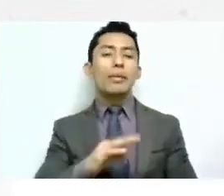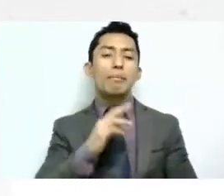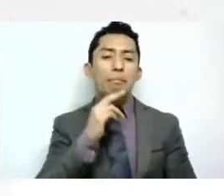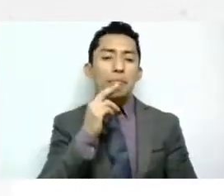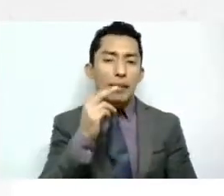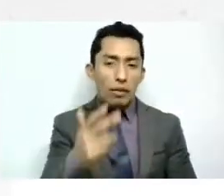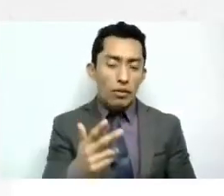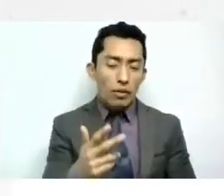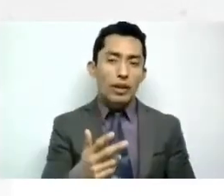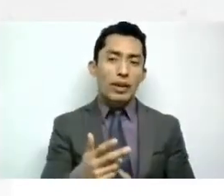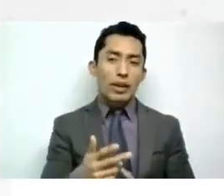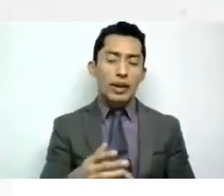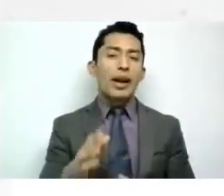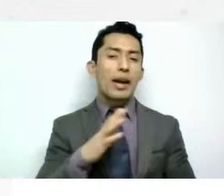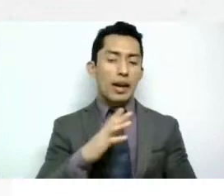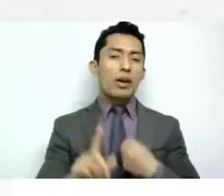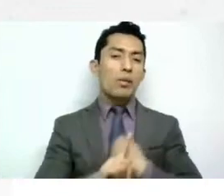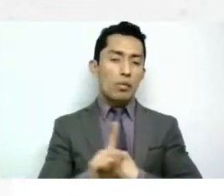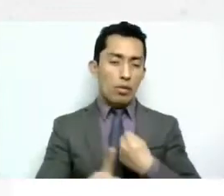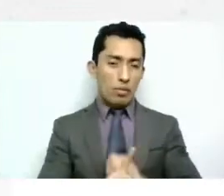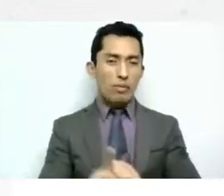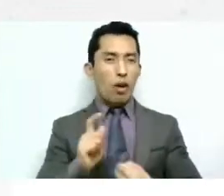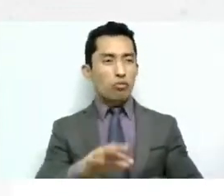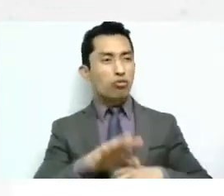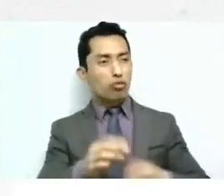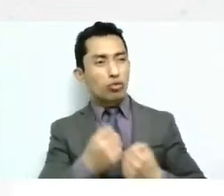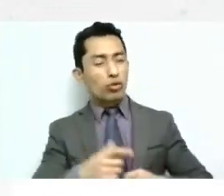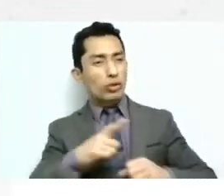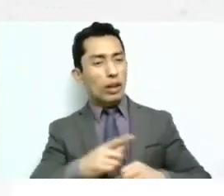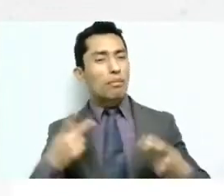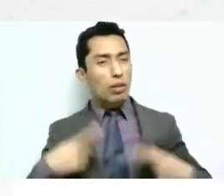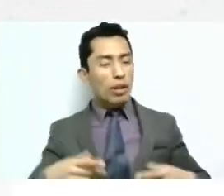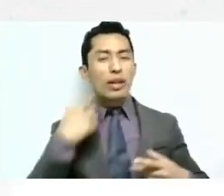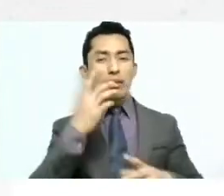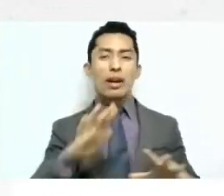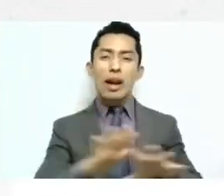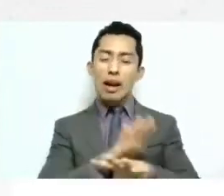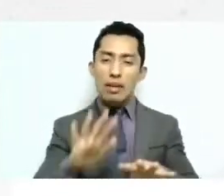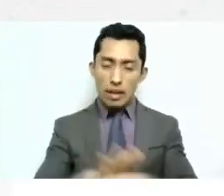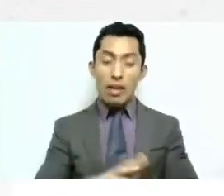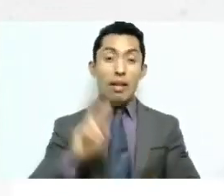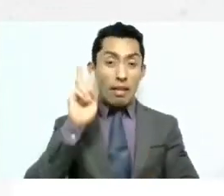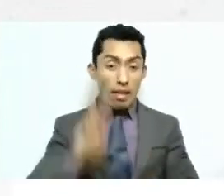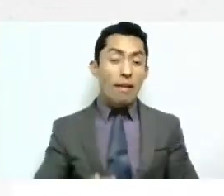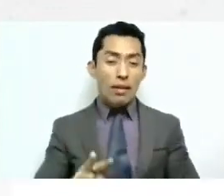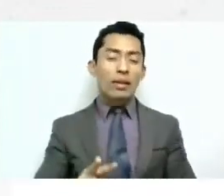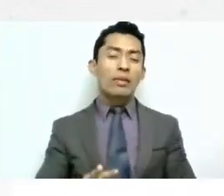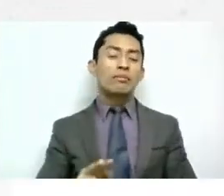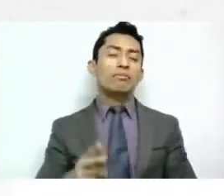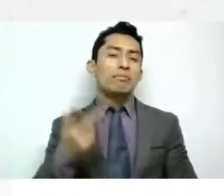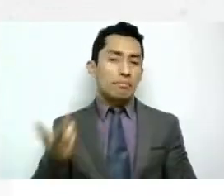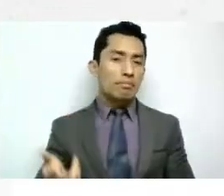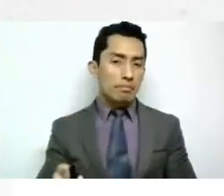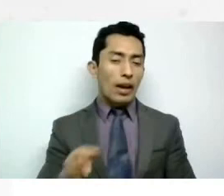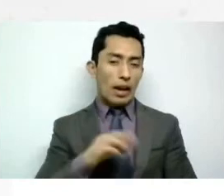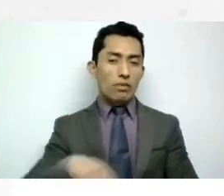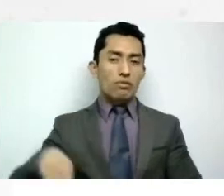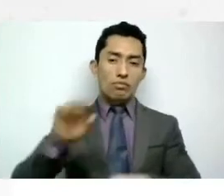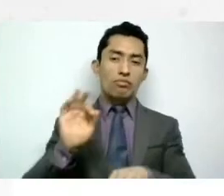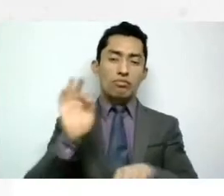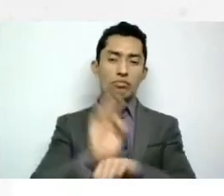la situación o la realidad social de las personas en verdad pueda llegar a quien va dirigido